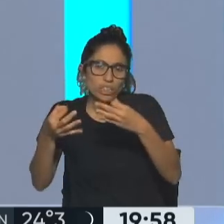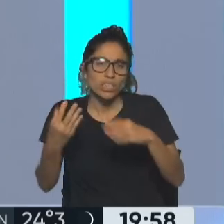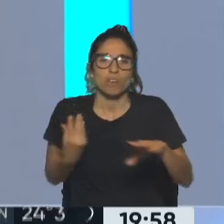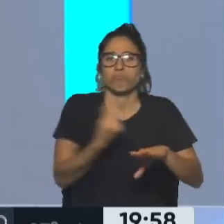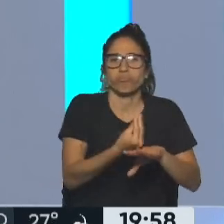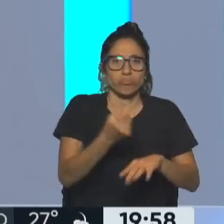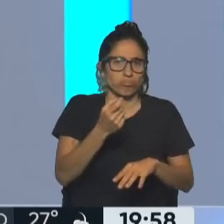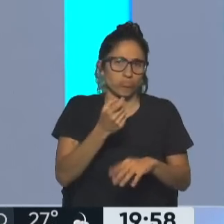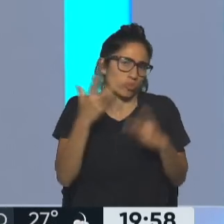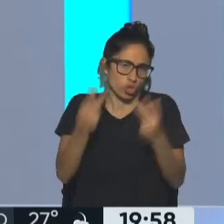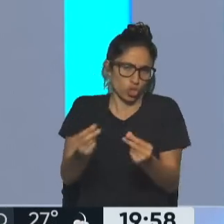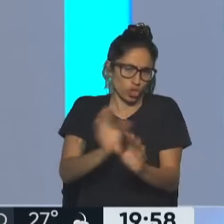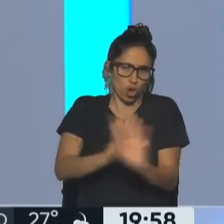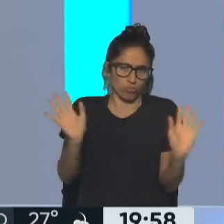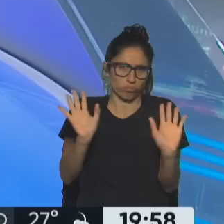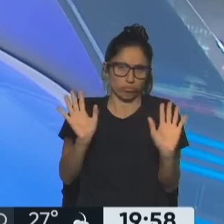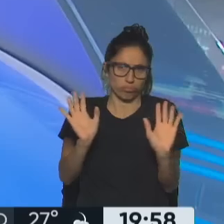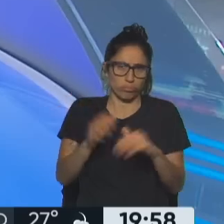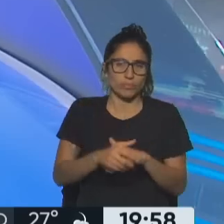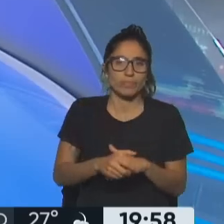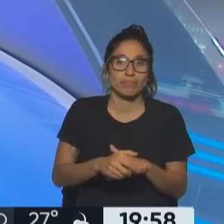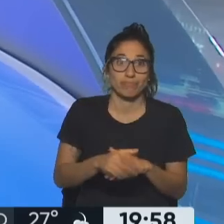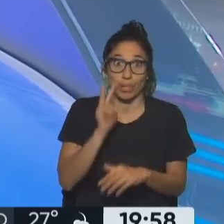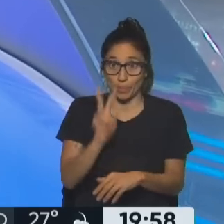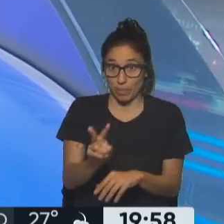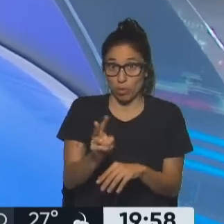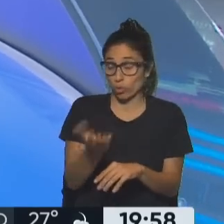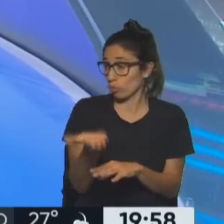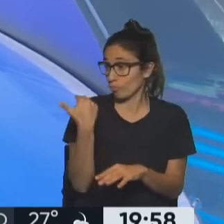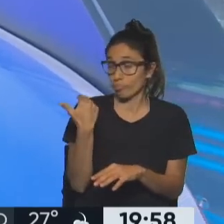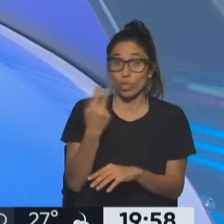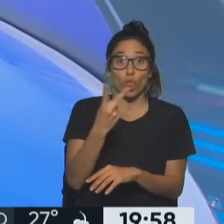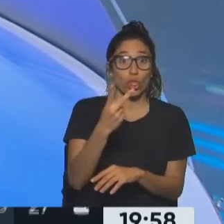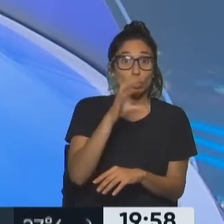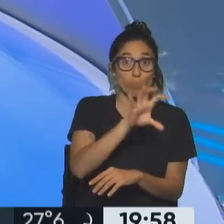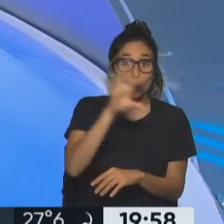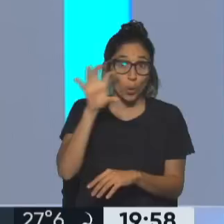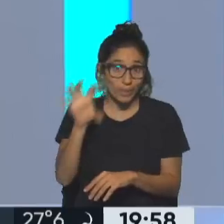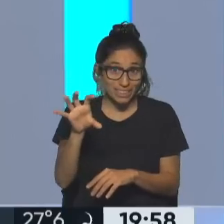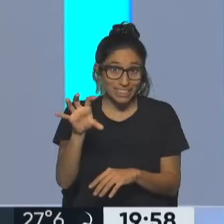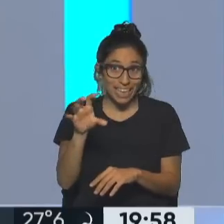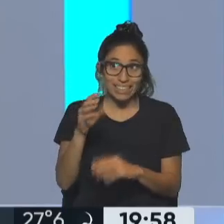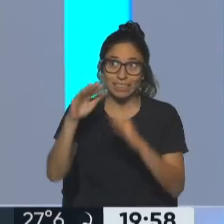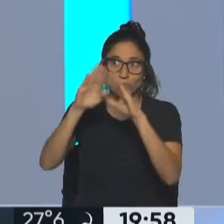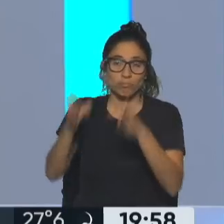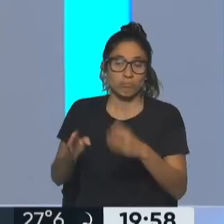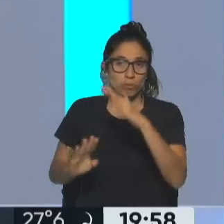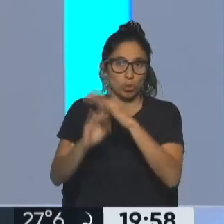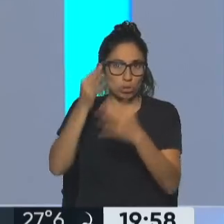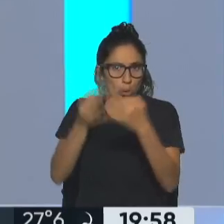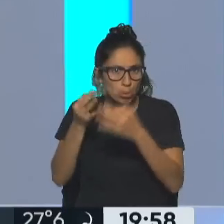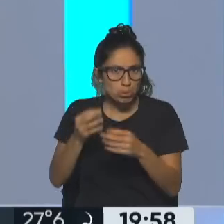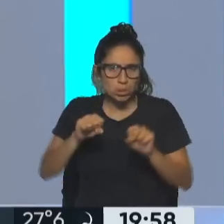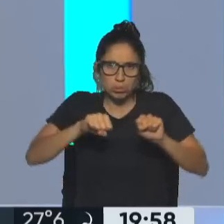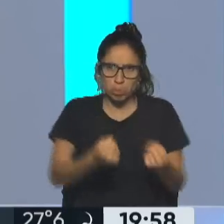momento de la elección, como nos acaba de pasar en dos provincias, así que no es nada inventado. En segundo lugar, no a la conducción,